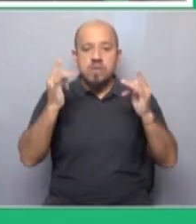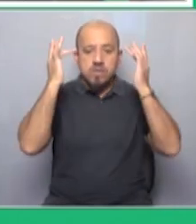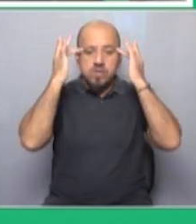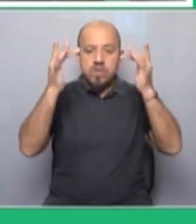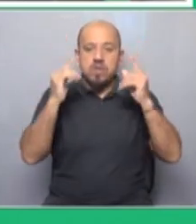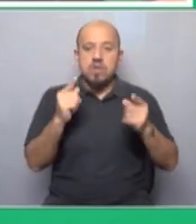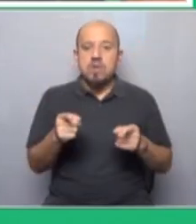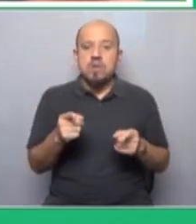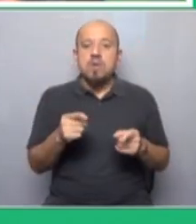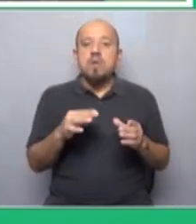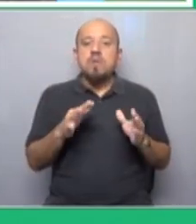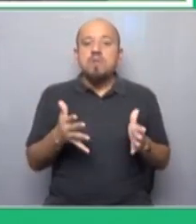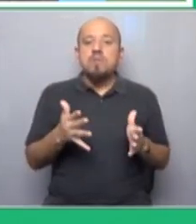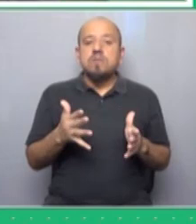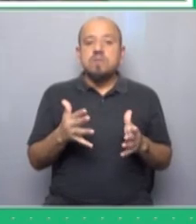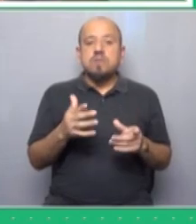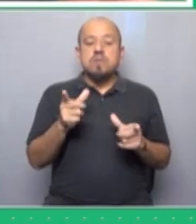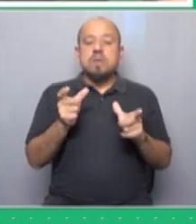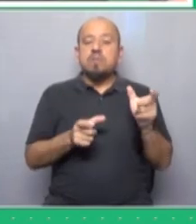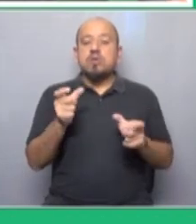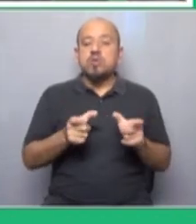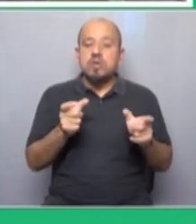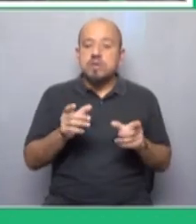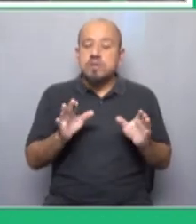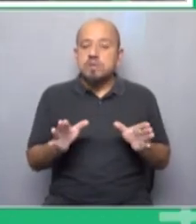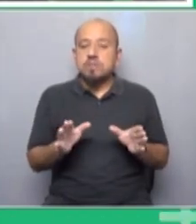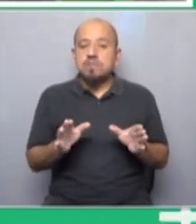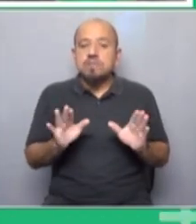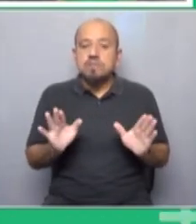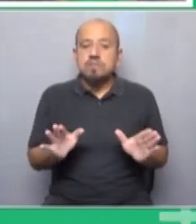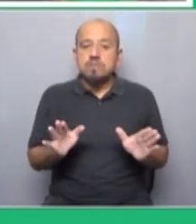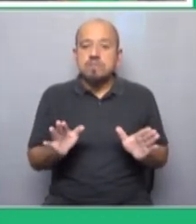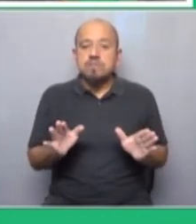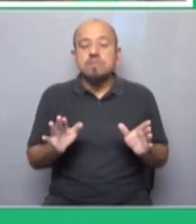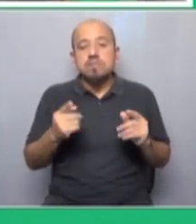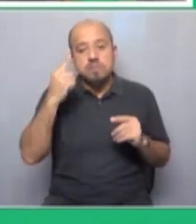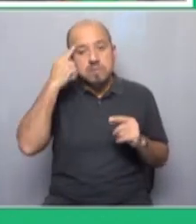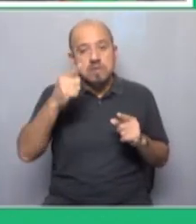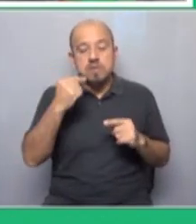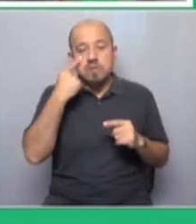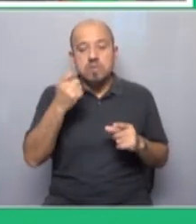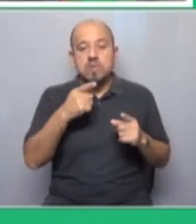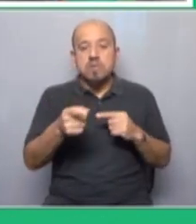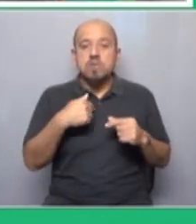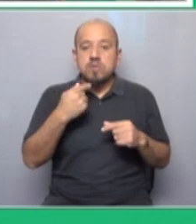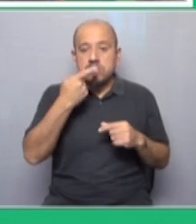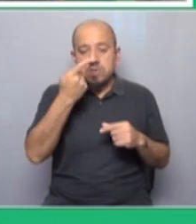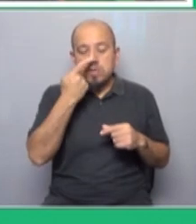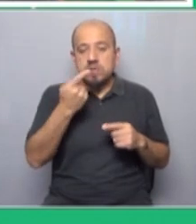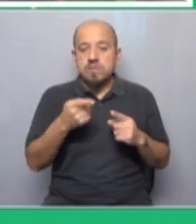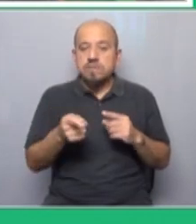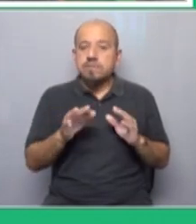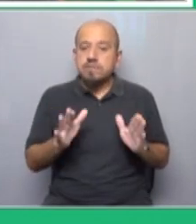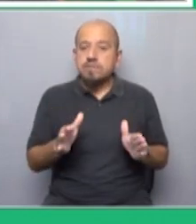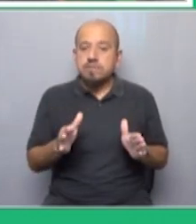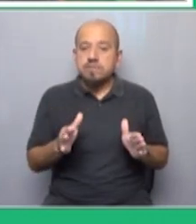ni en el BPS se ve que la gente al final más allá de la manija piensa y se da cuenta donde están sus intereses entonces mal